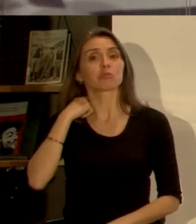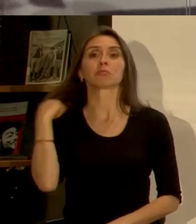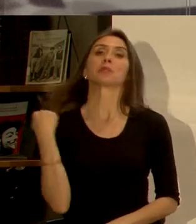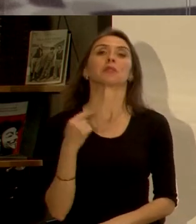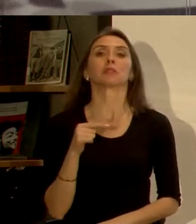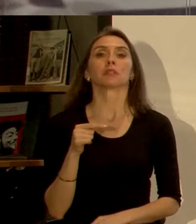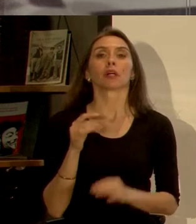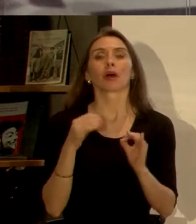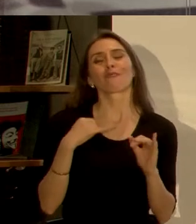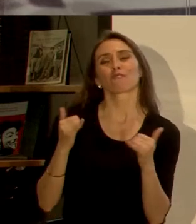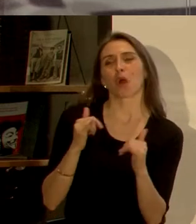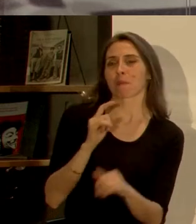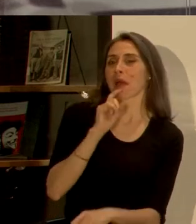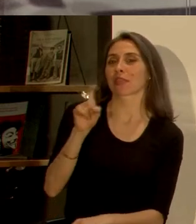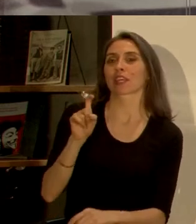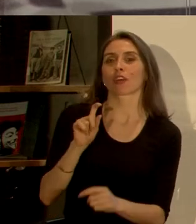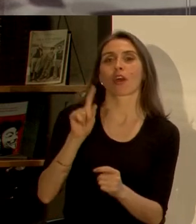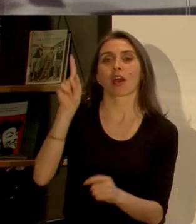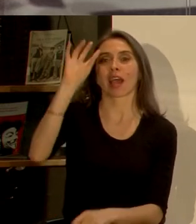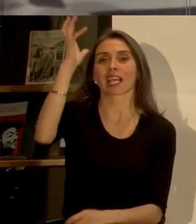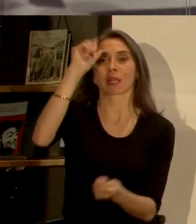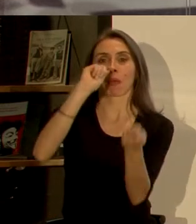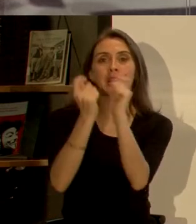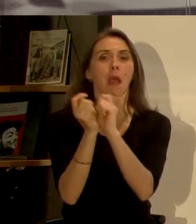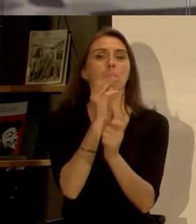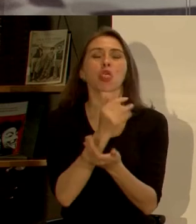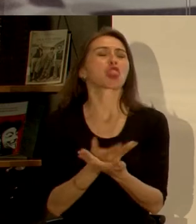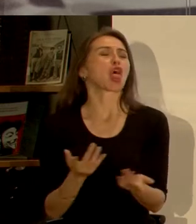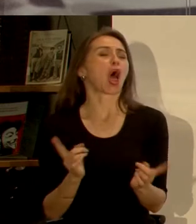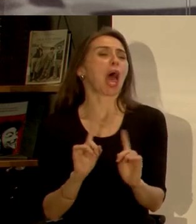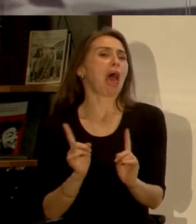en medio broma yo les dije que el cambio climático no existía.